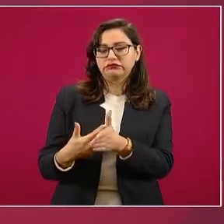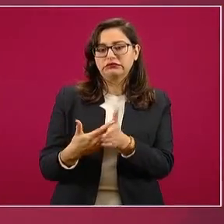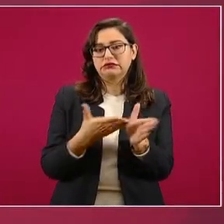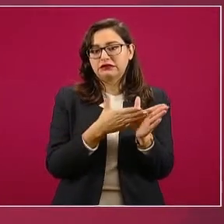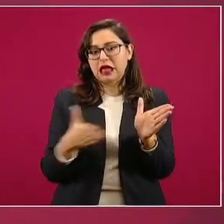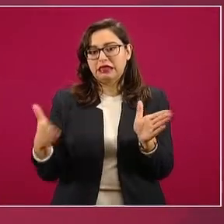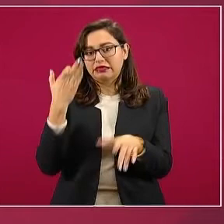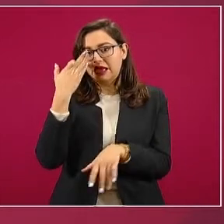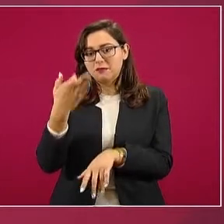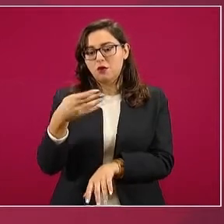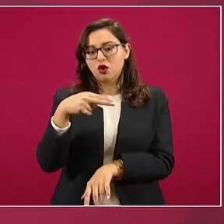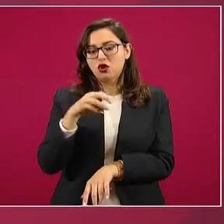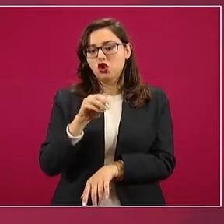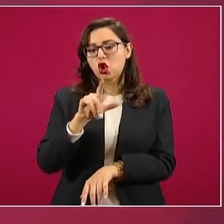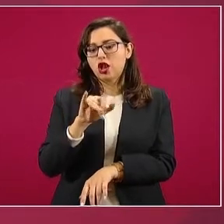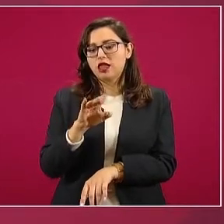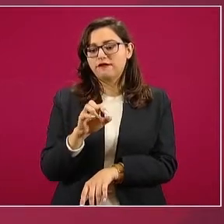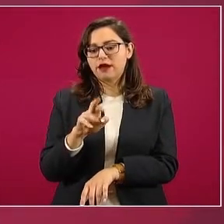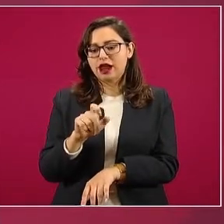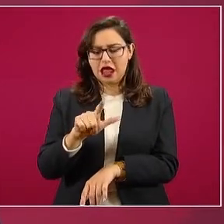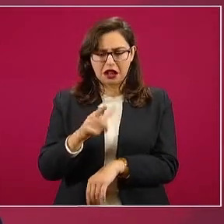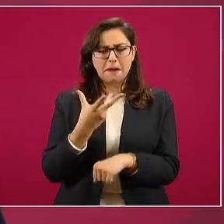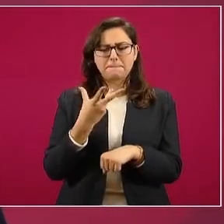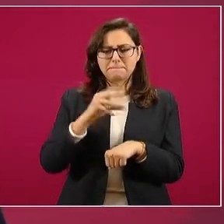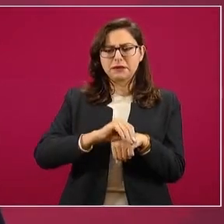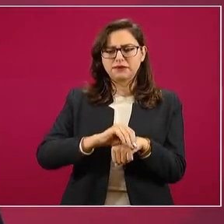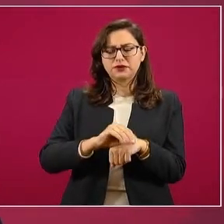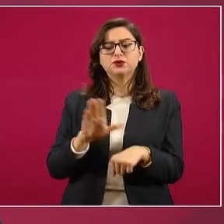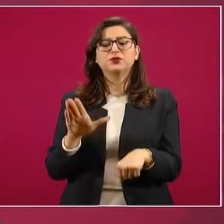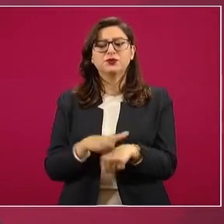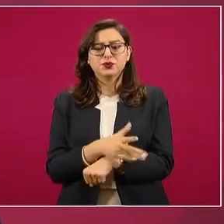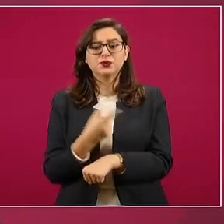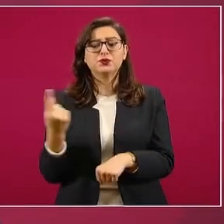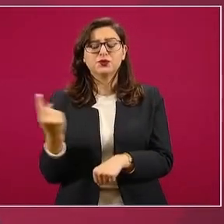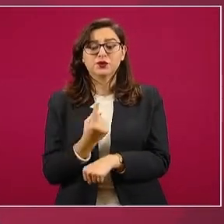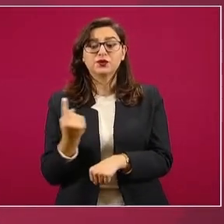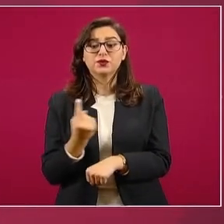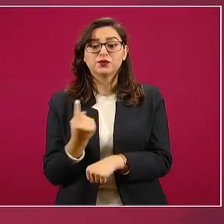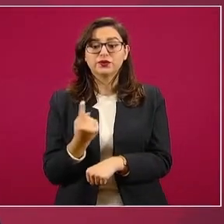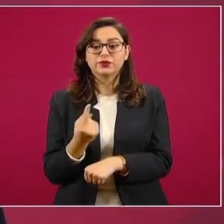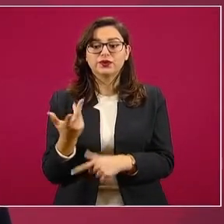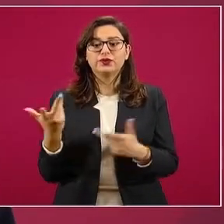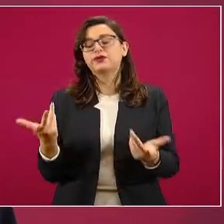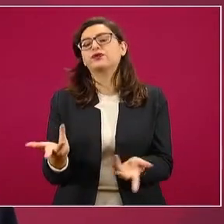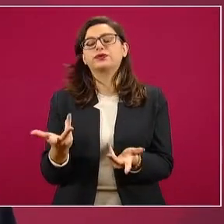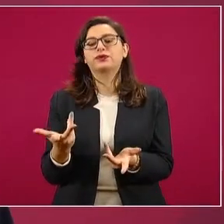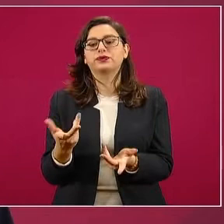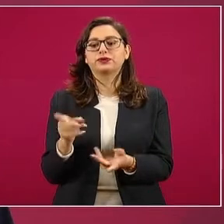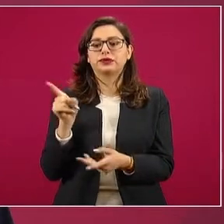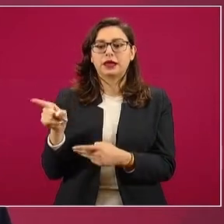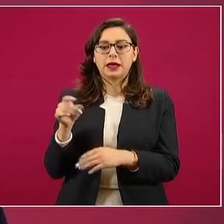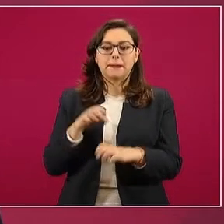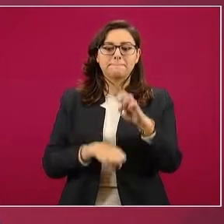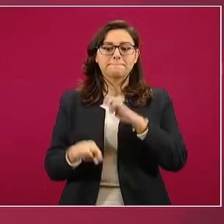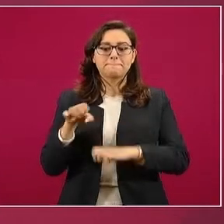justificó que de esa manera la empresa se iba a dedicar sólo a producir